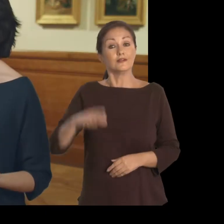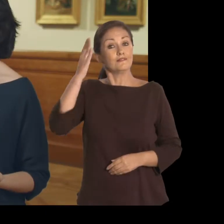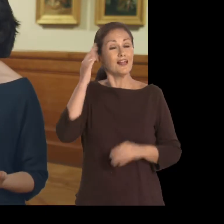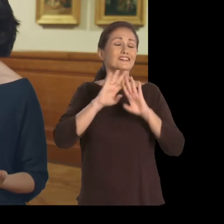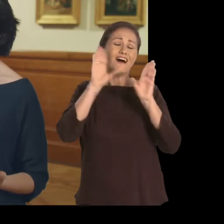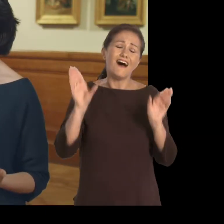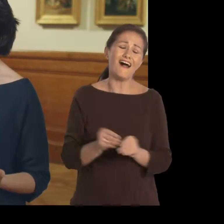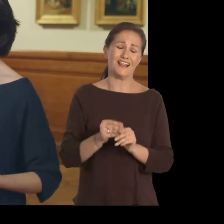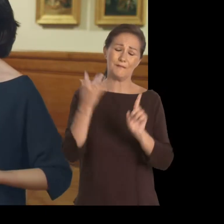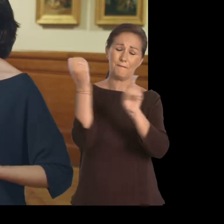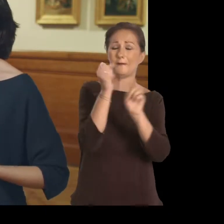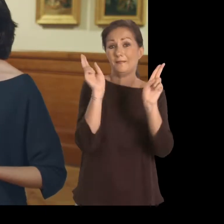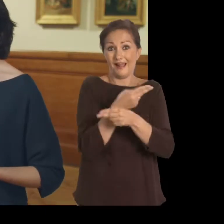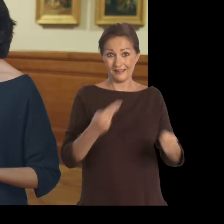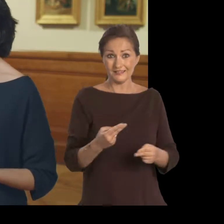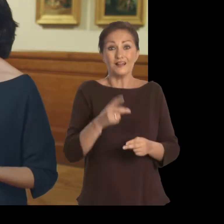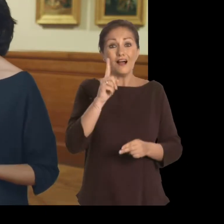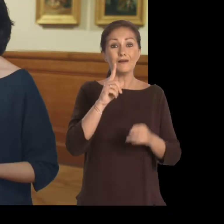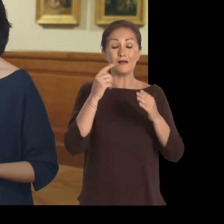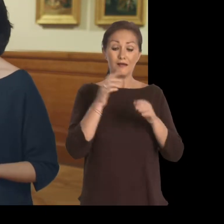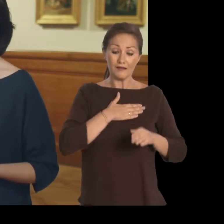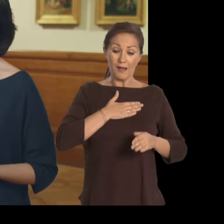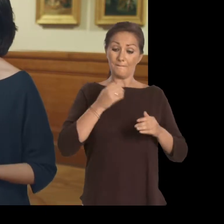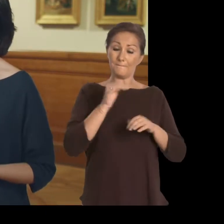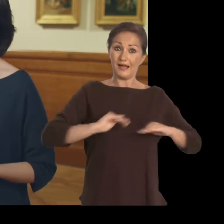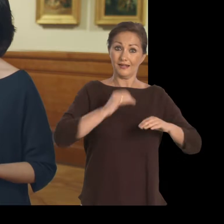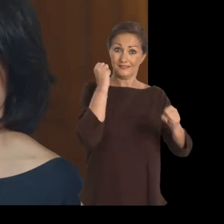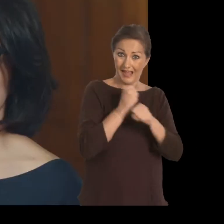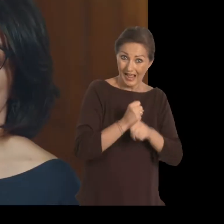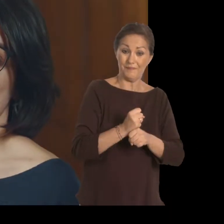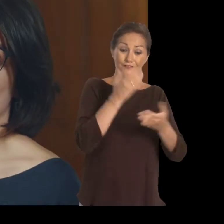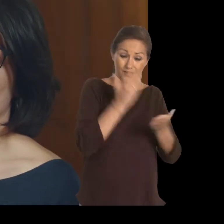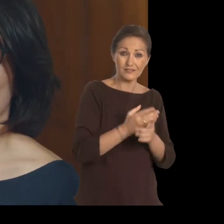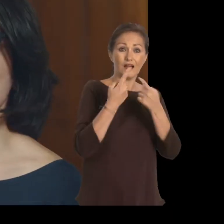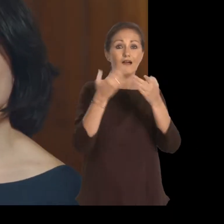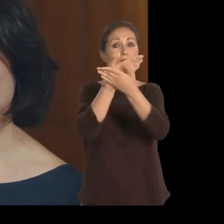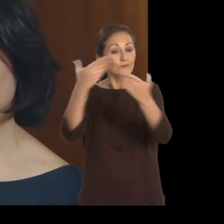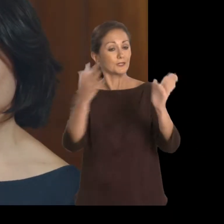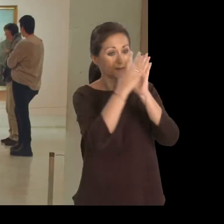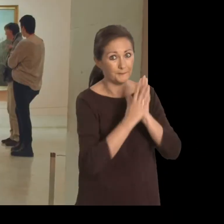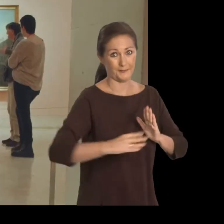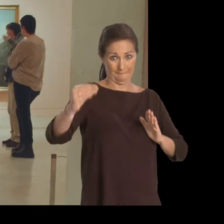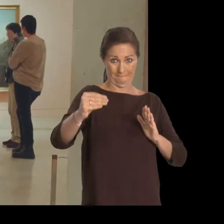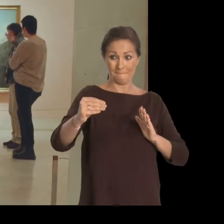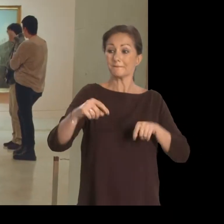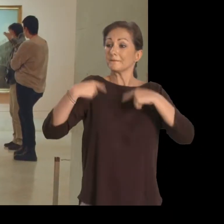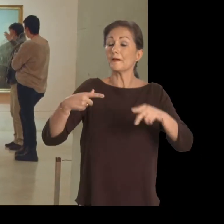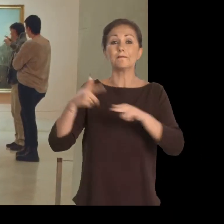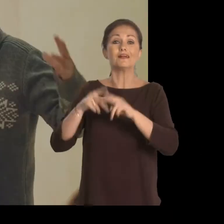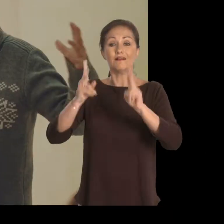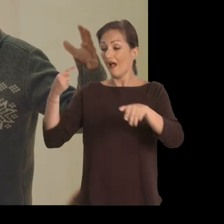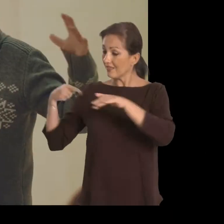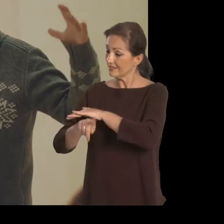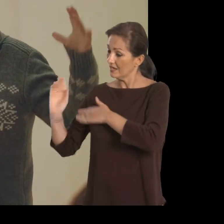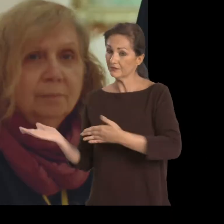Sabemos que no podemos conseguir todo, pero entendemos que es una semilla que puede generar nuevos proyectos o que puede generar nuevas maneras de seguir trabajando por ese